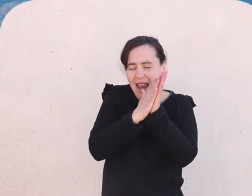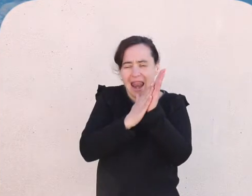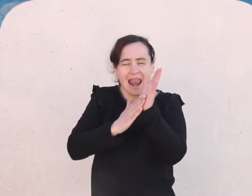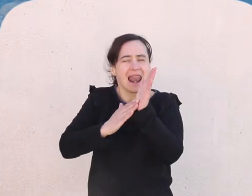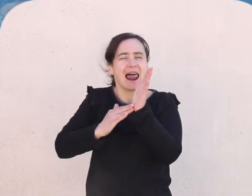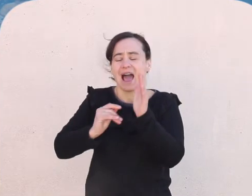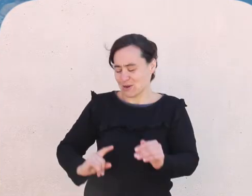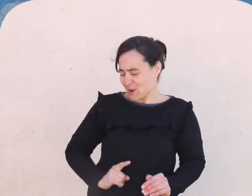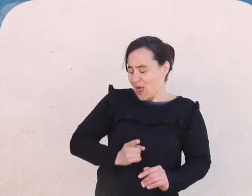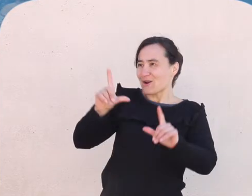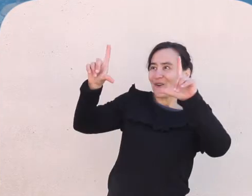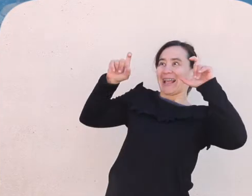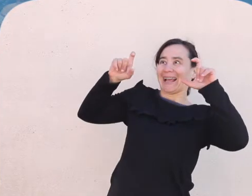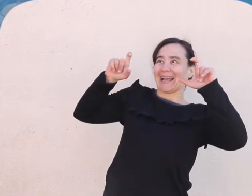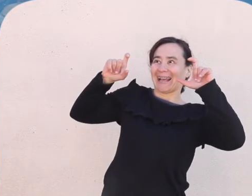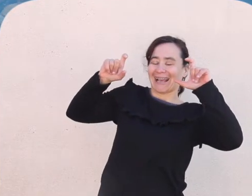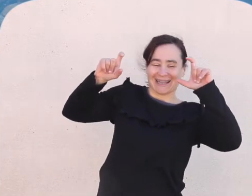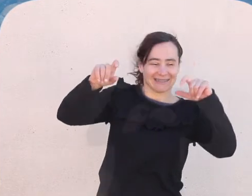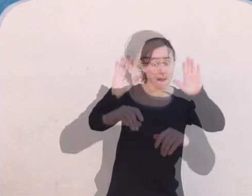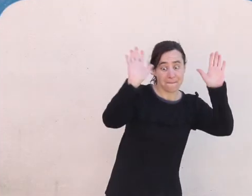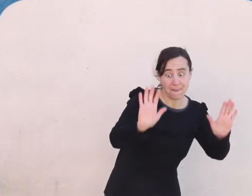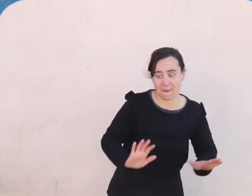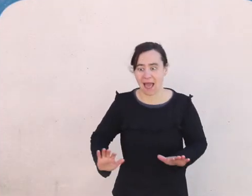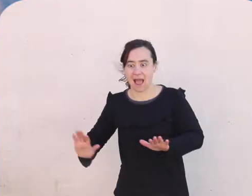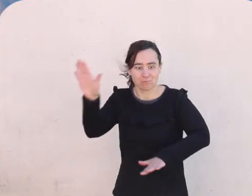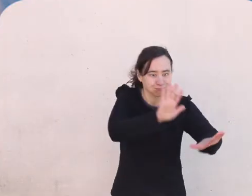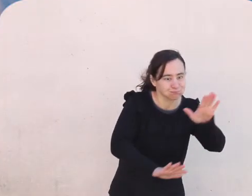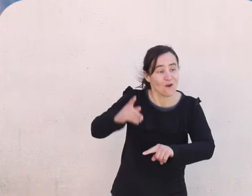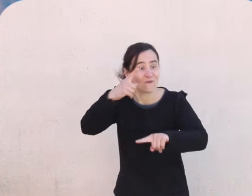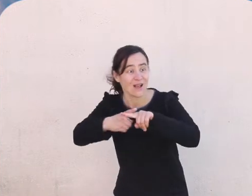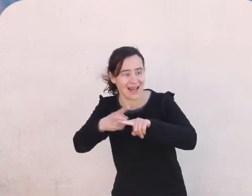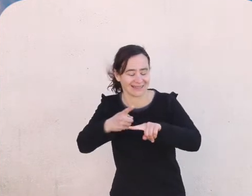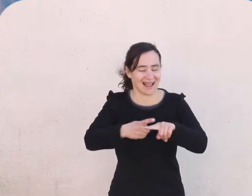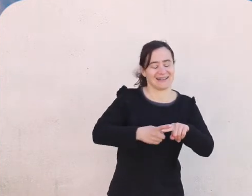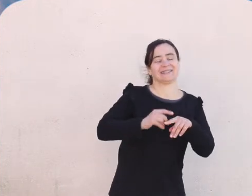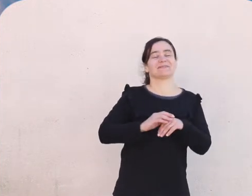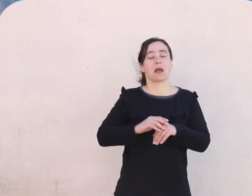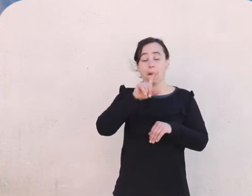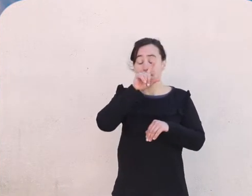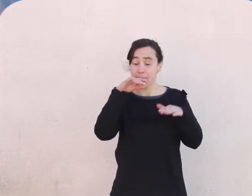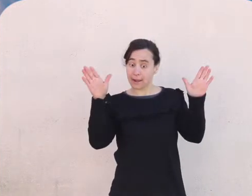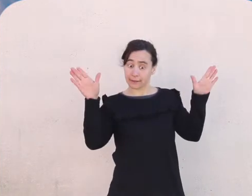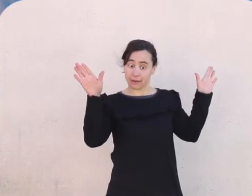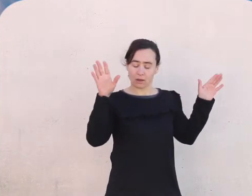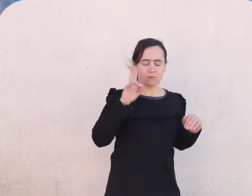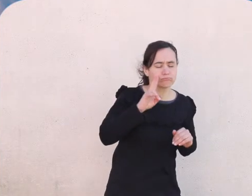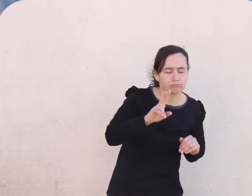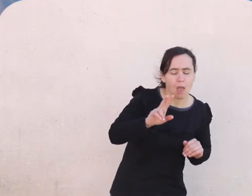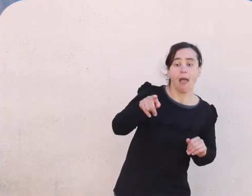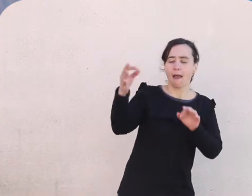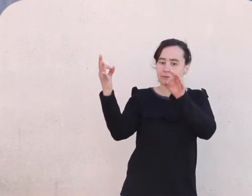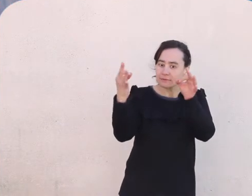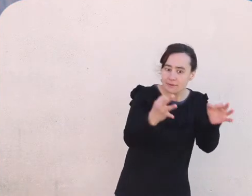Y así, se fue armando la fiesta. Los cardenales, al ver que ya estaban llegando los